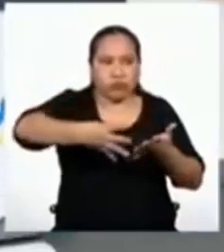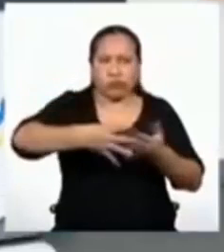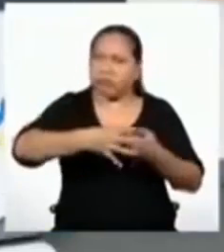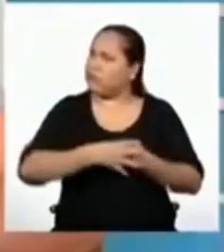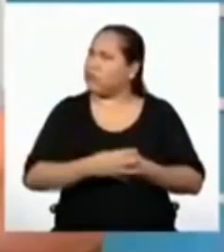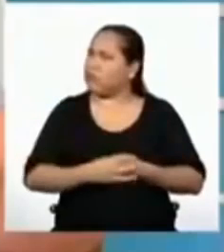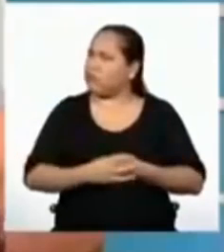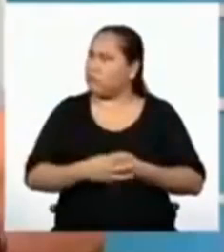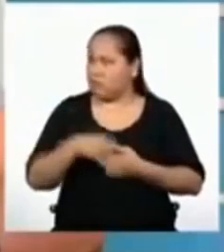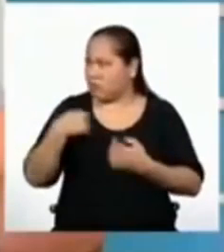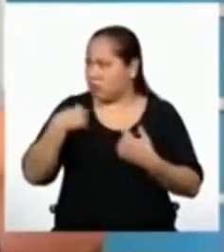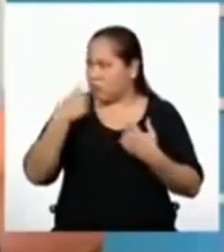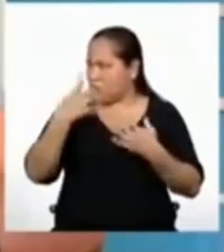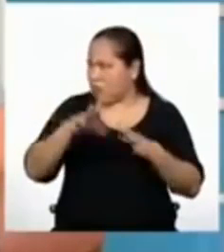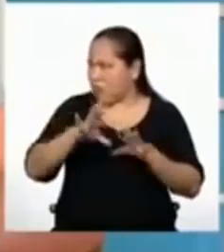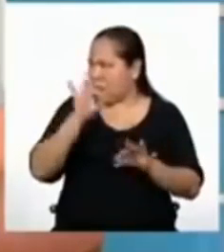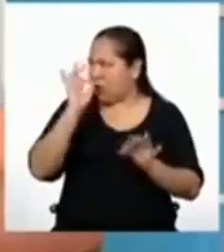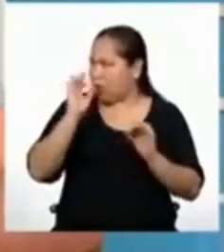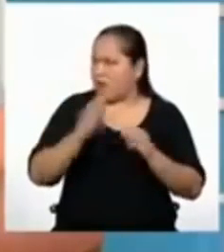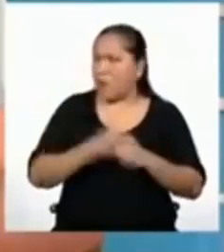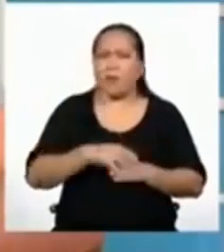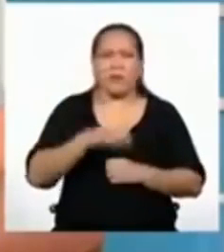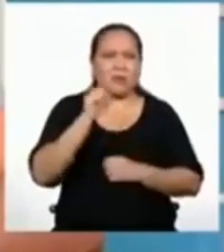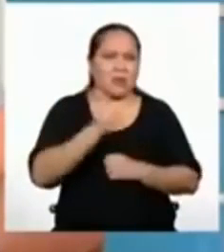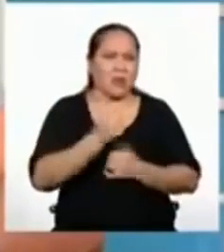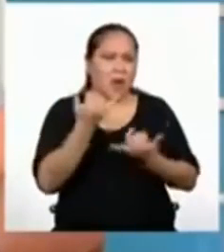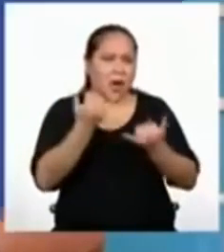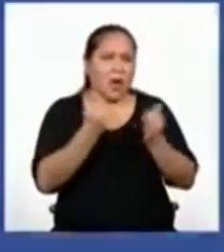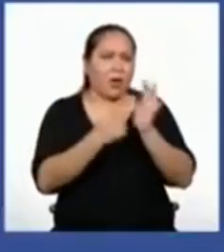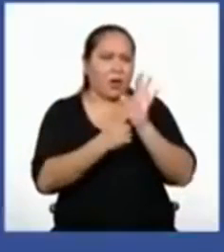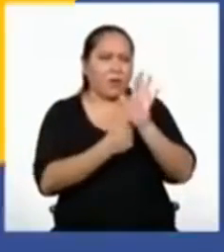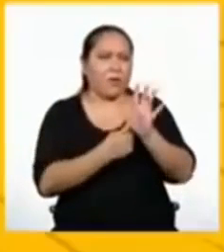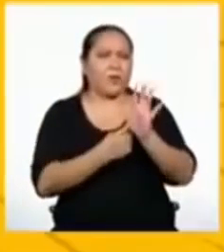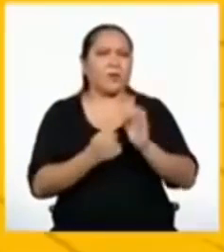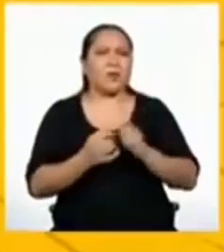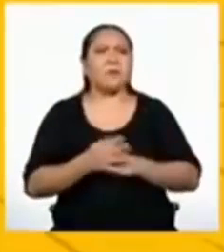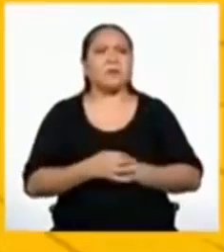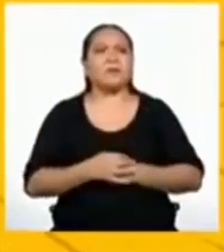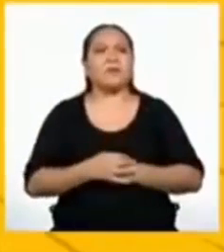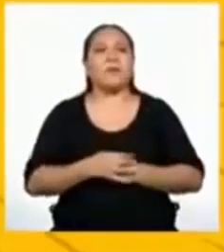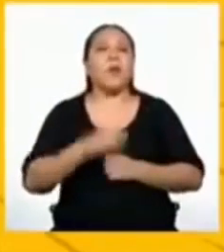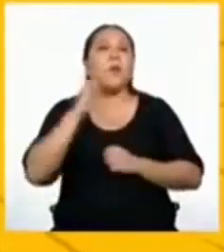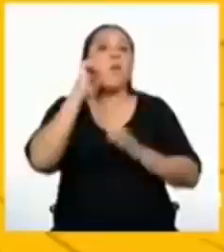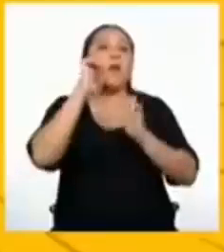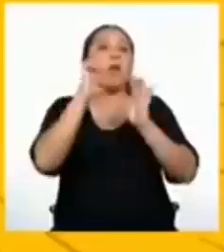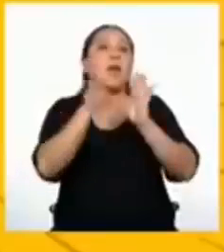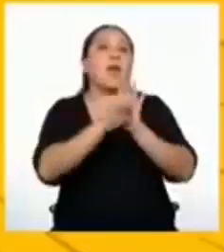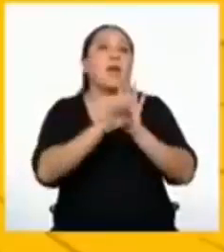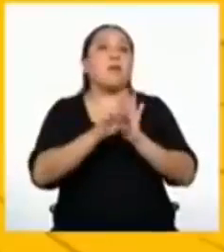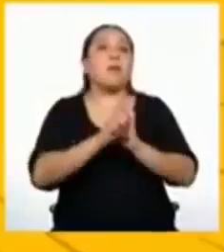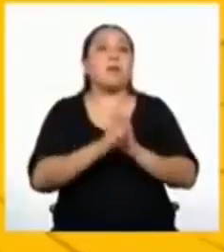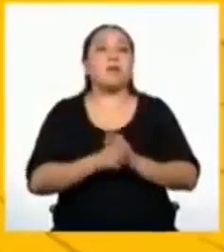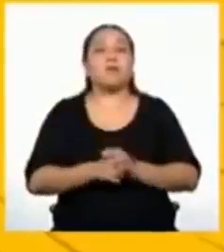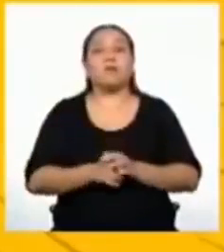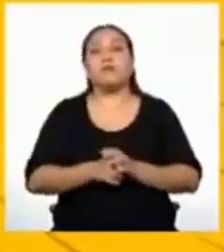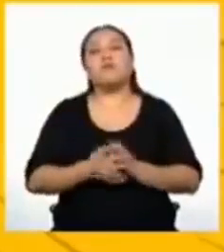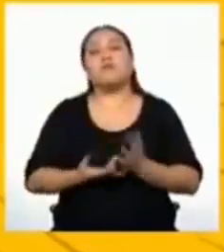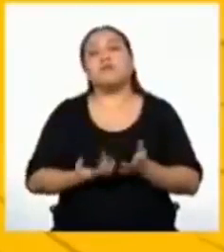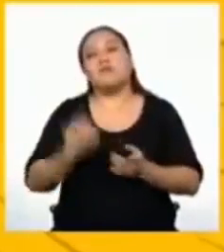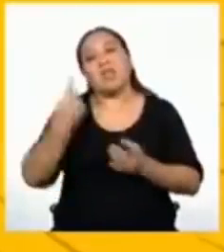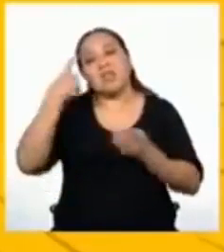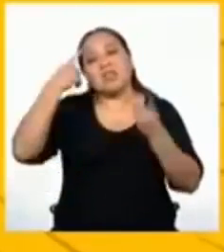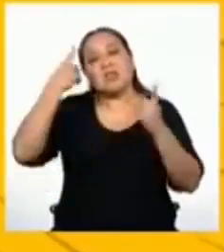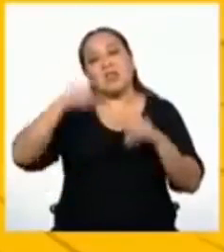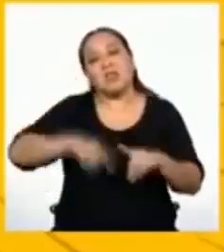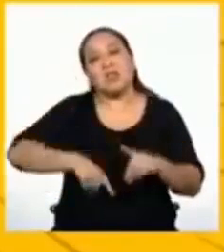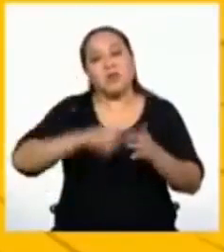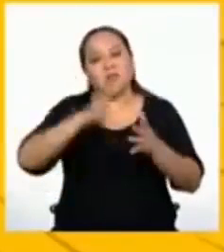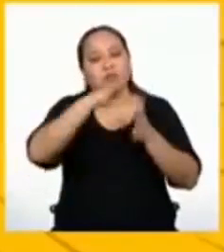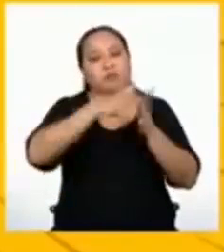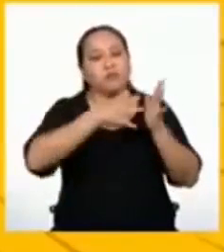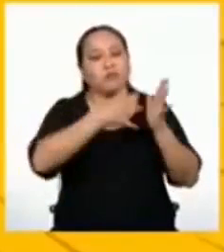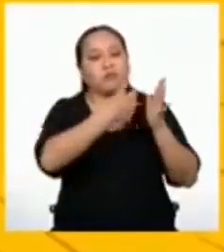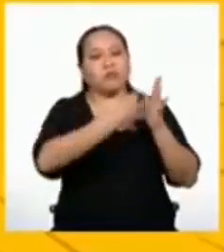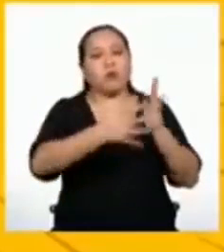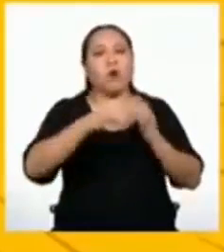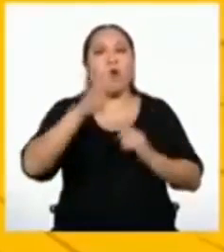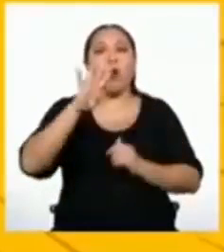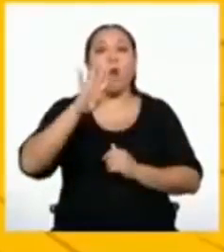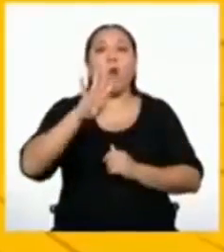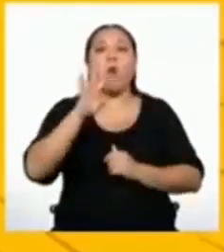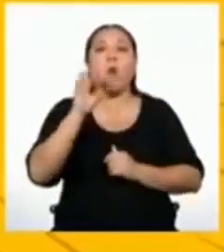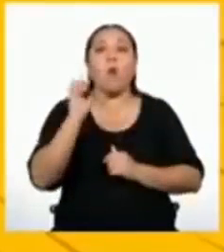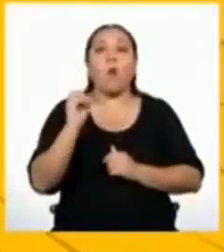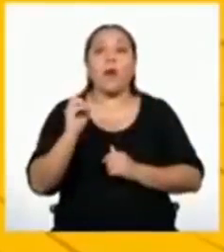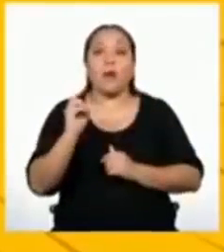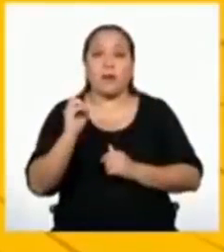azar no más? Sí, como te voy a mostrar ahora. Por ejemplo, podemos decidirnos por tener 40 casillas.